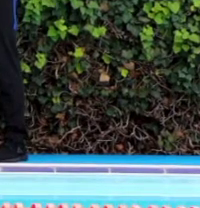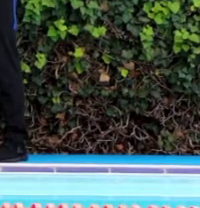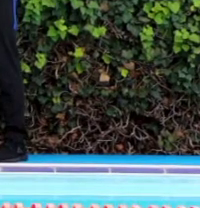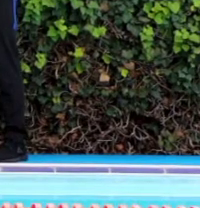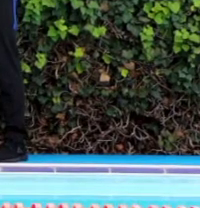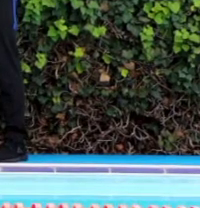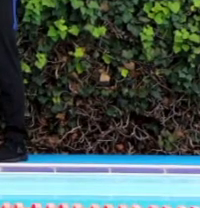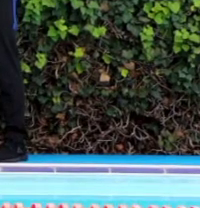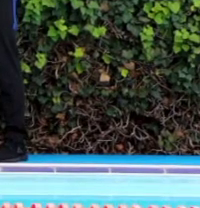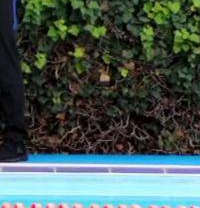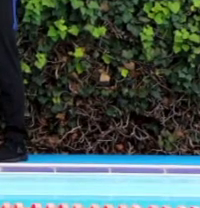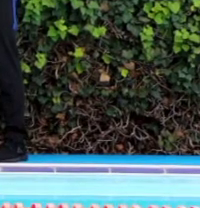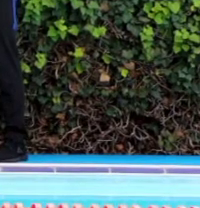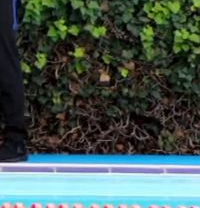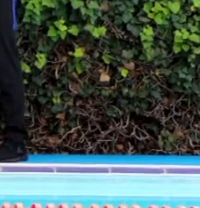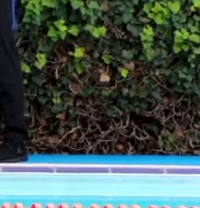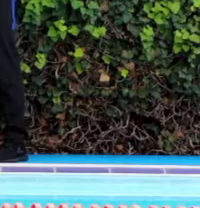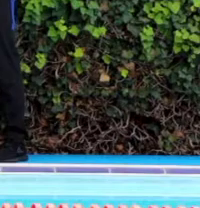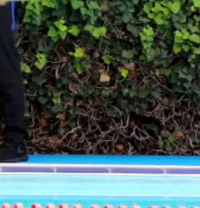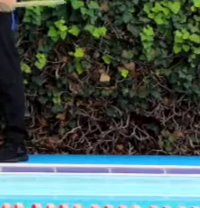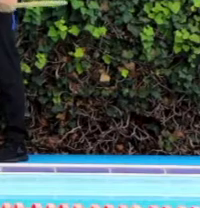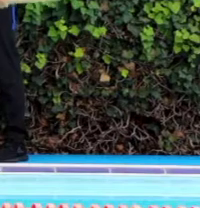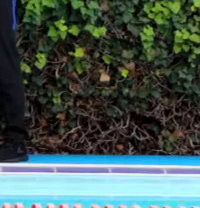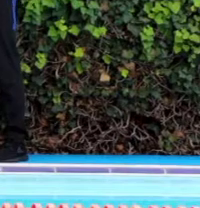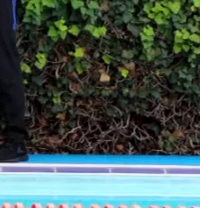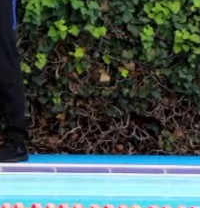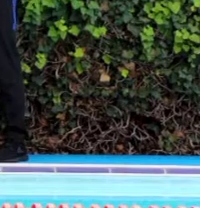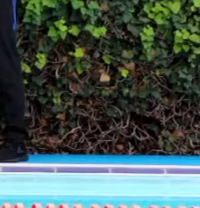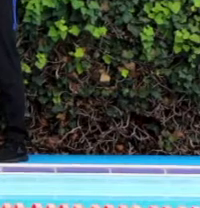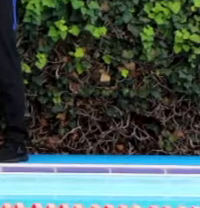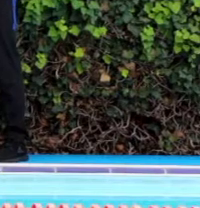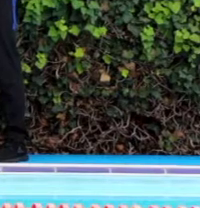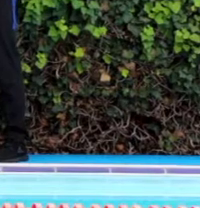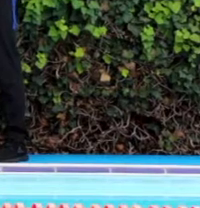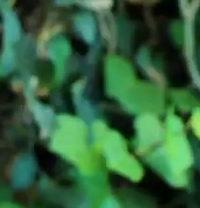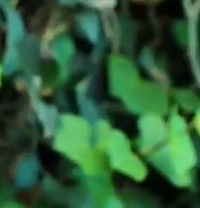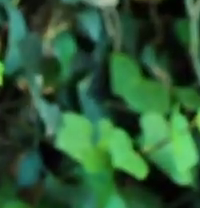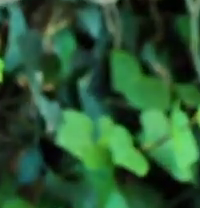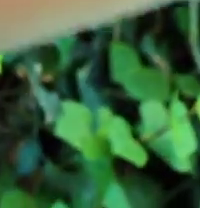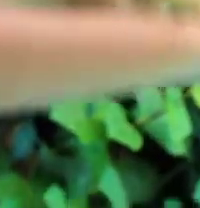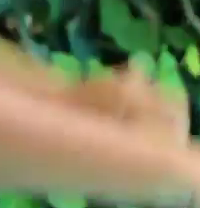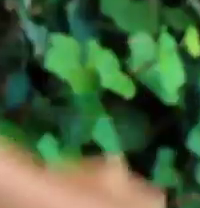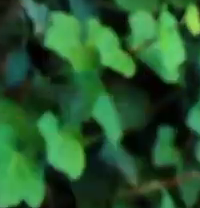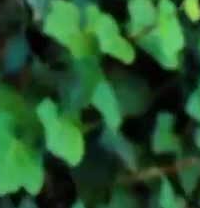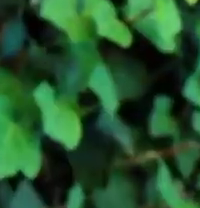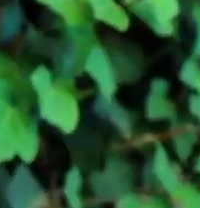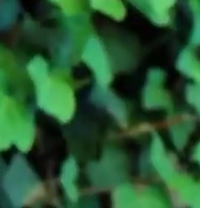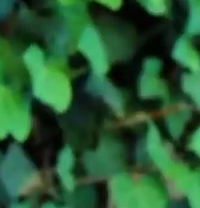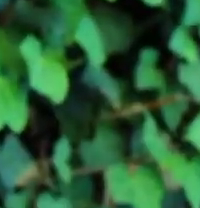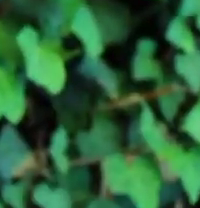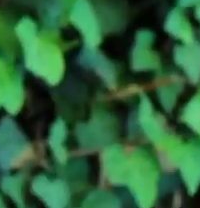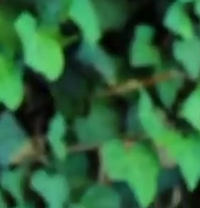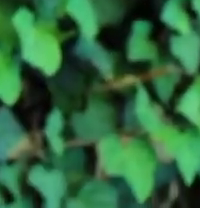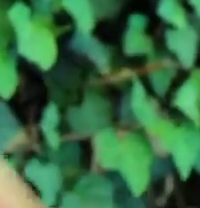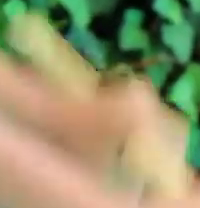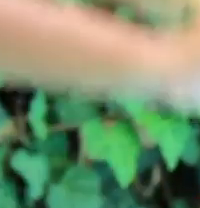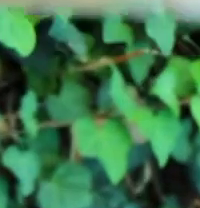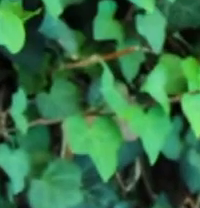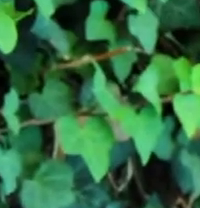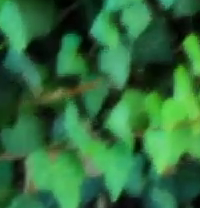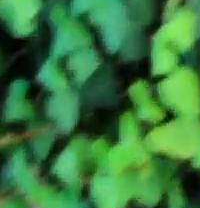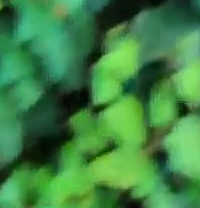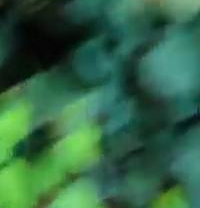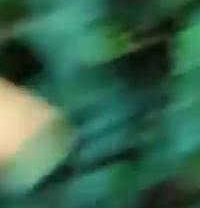Espalda derecha. Bajamos. Que no rebase el palo, la altura de nuestra